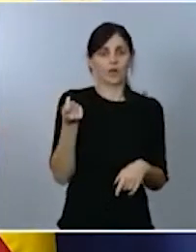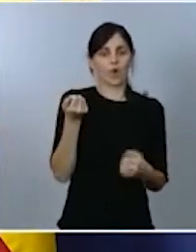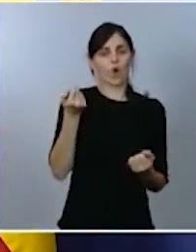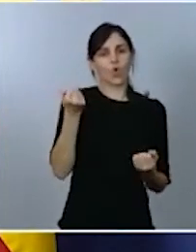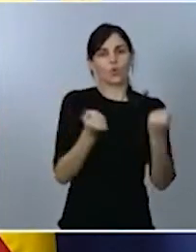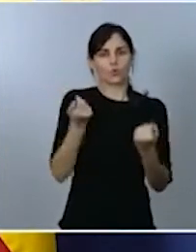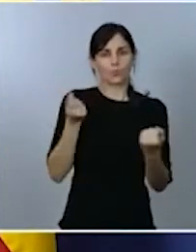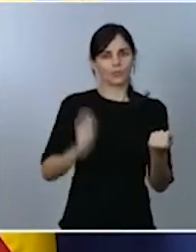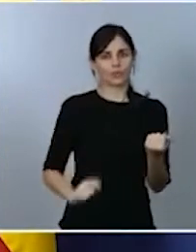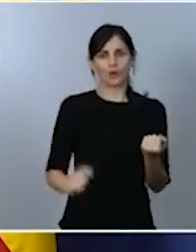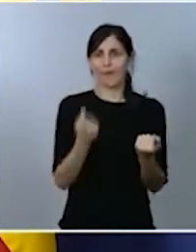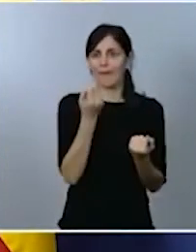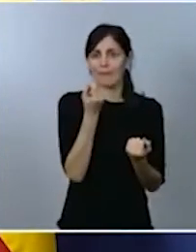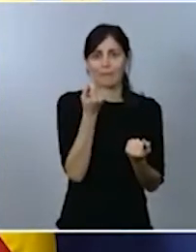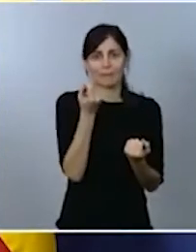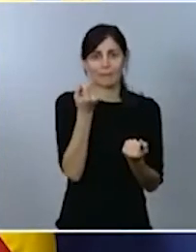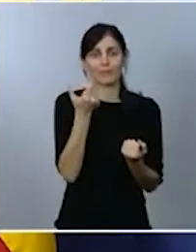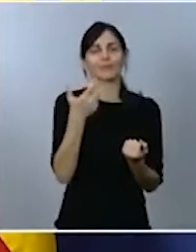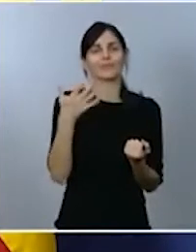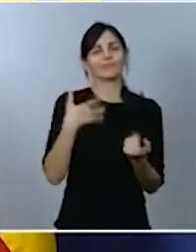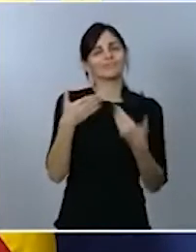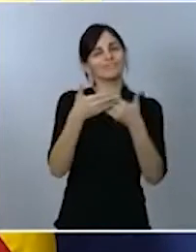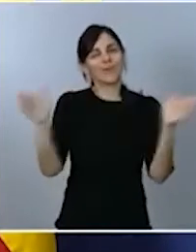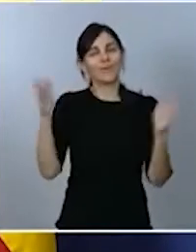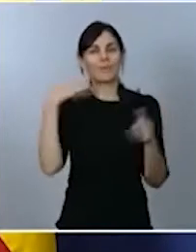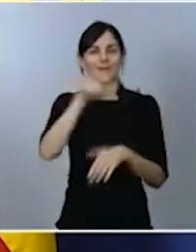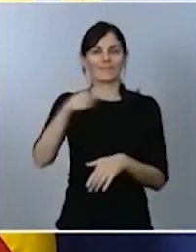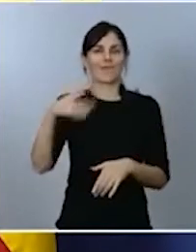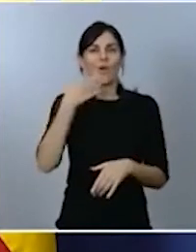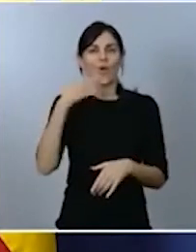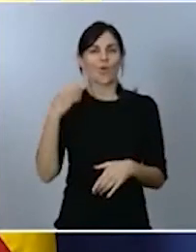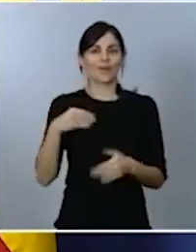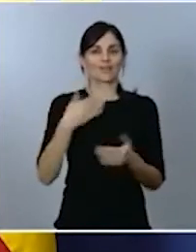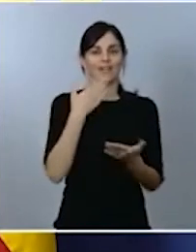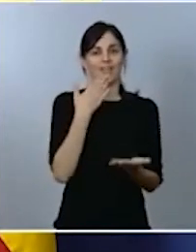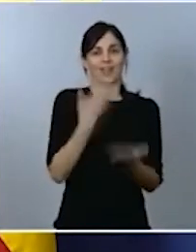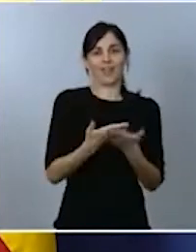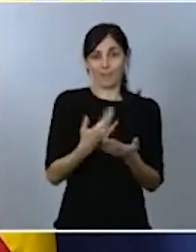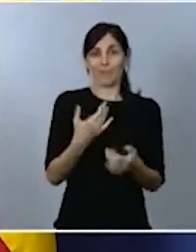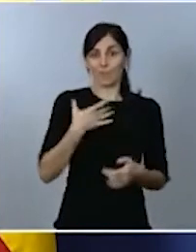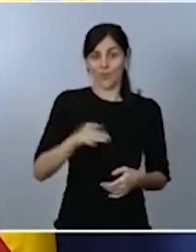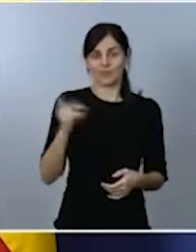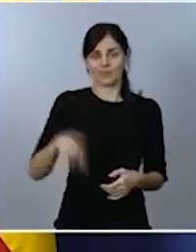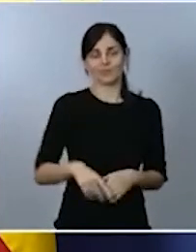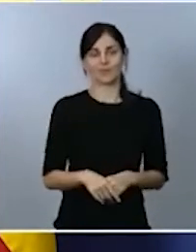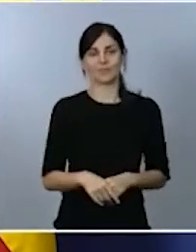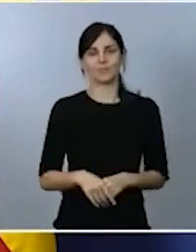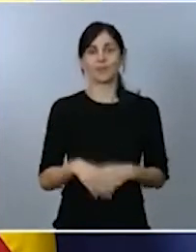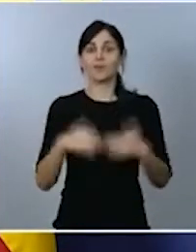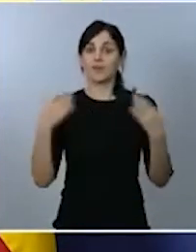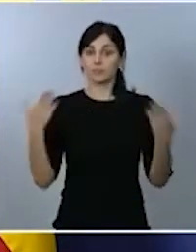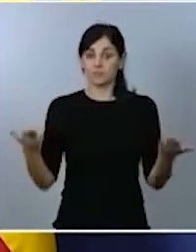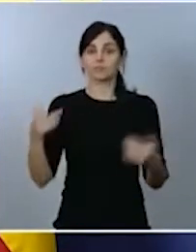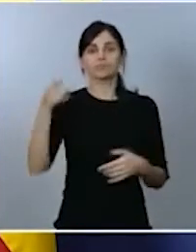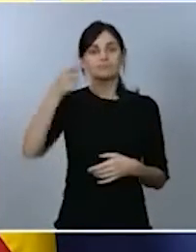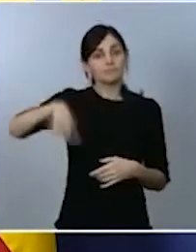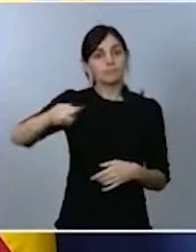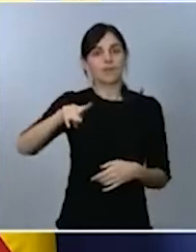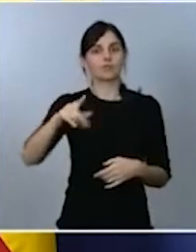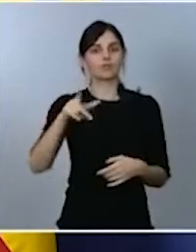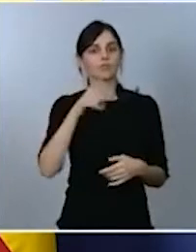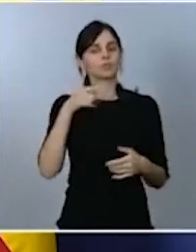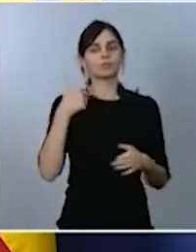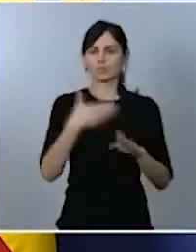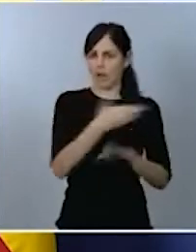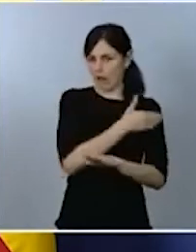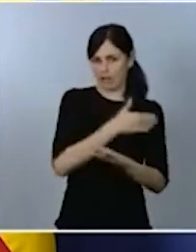posibilidad de que, en determinados casos, previa valoración médica individualizada, puedan acceder a los permisos de conducción de